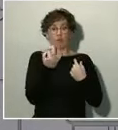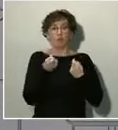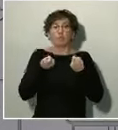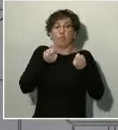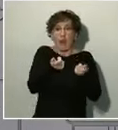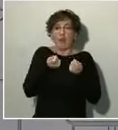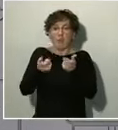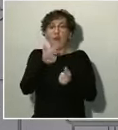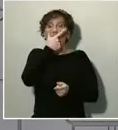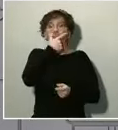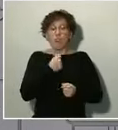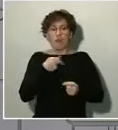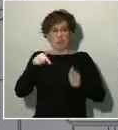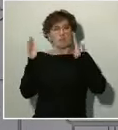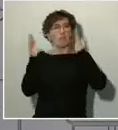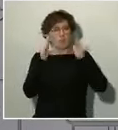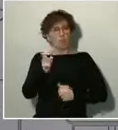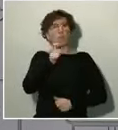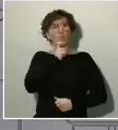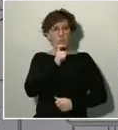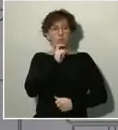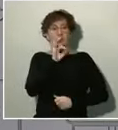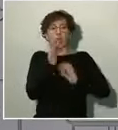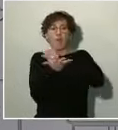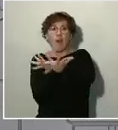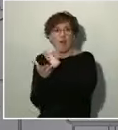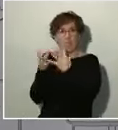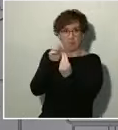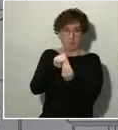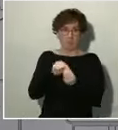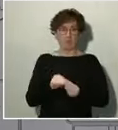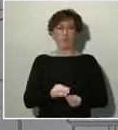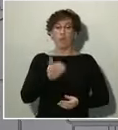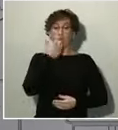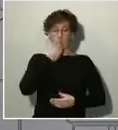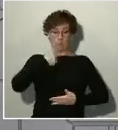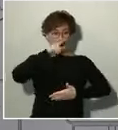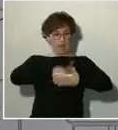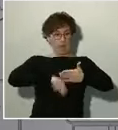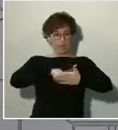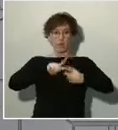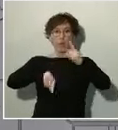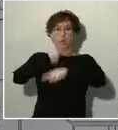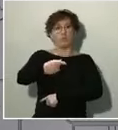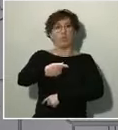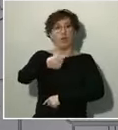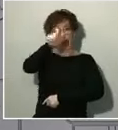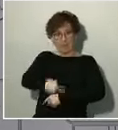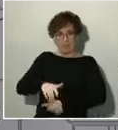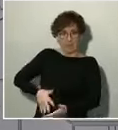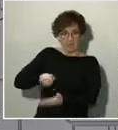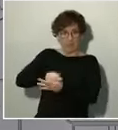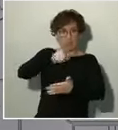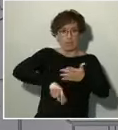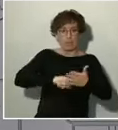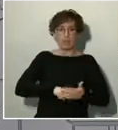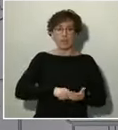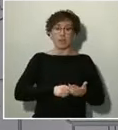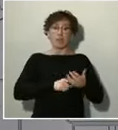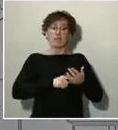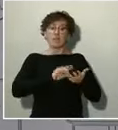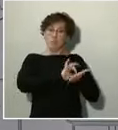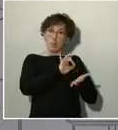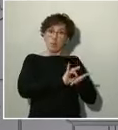difícil. Los arrendadores, cara a los arrendatarios. Los proveedores de bienes y servicios, cara a los receptores. Los